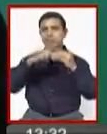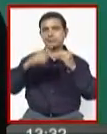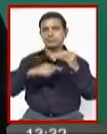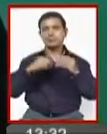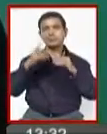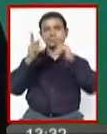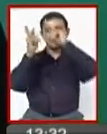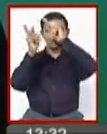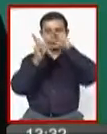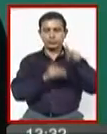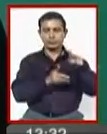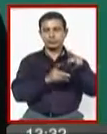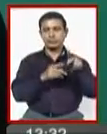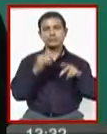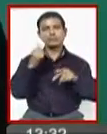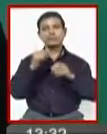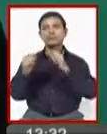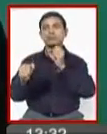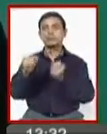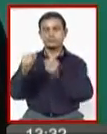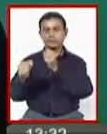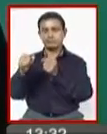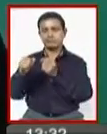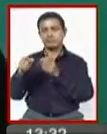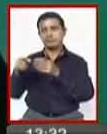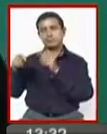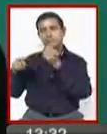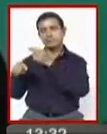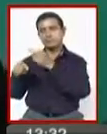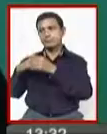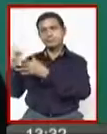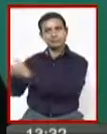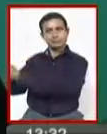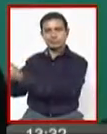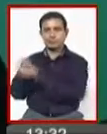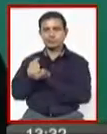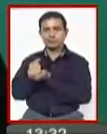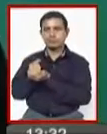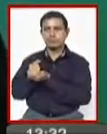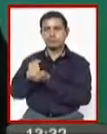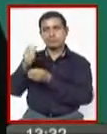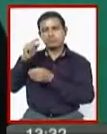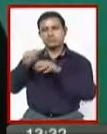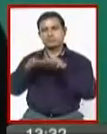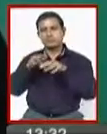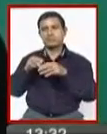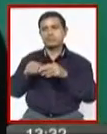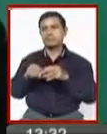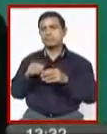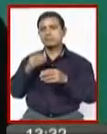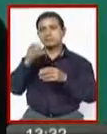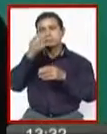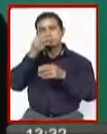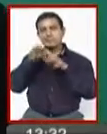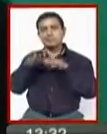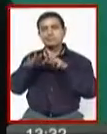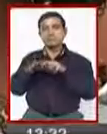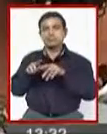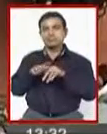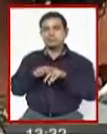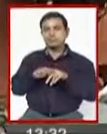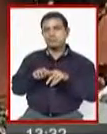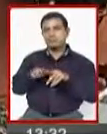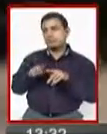a Pando, una movilidad que ha sido incautada por supuestos delitos del narcotráfico